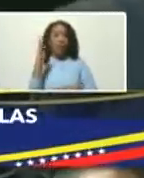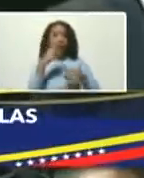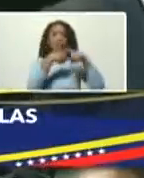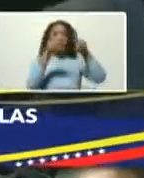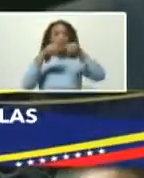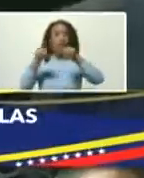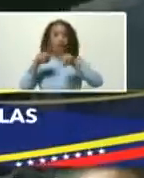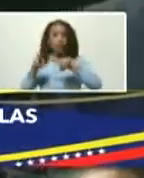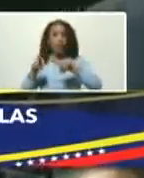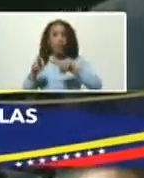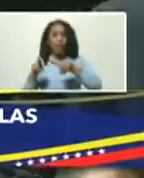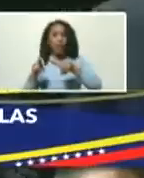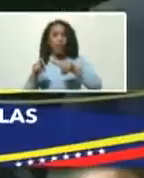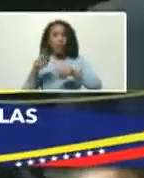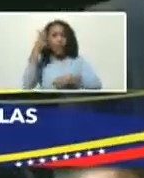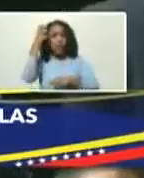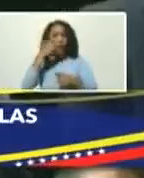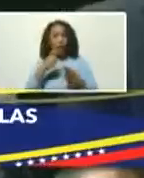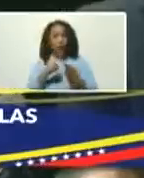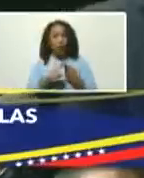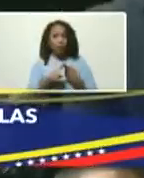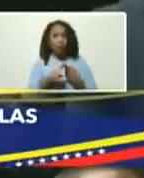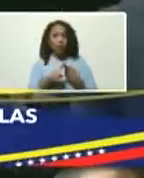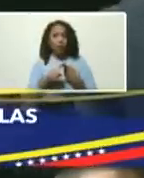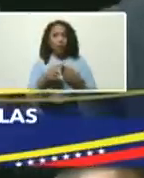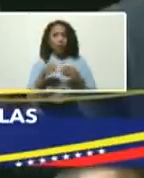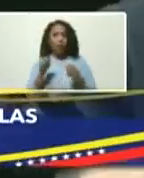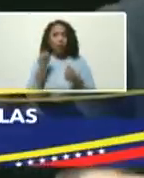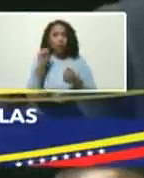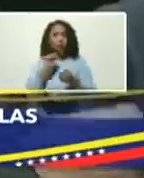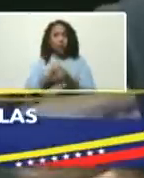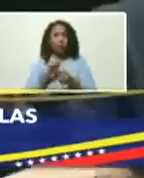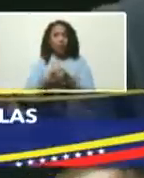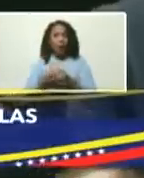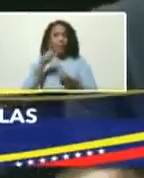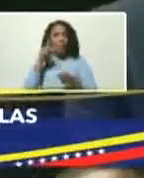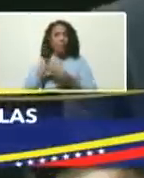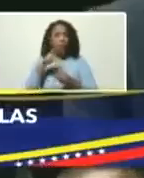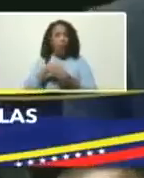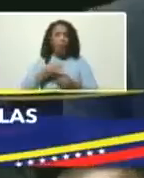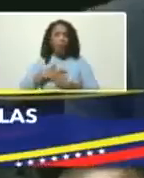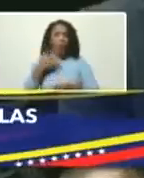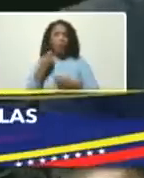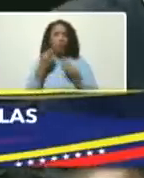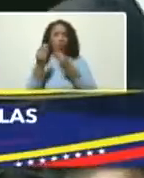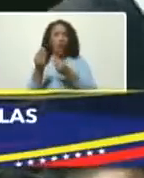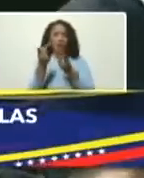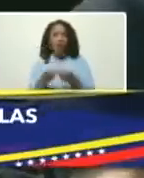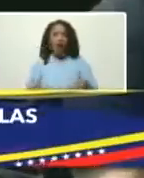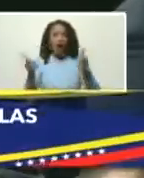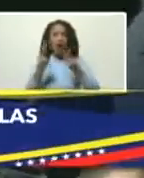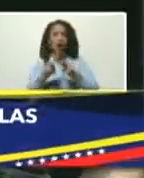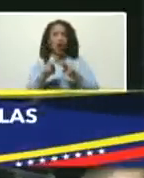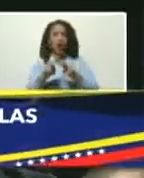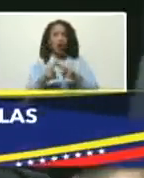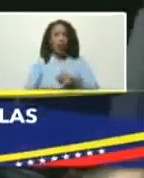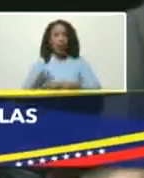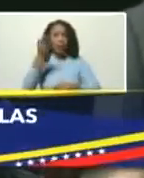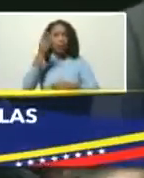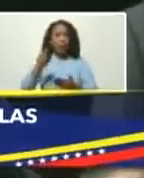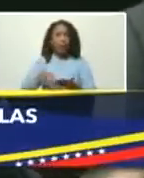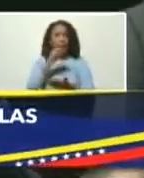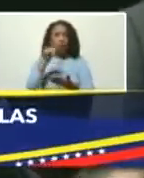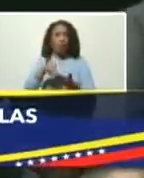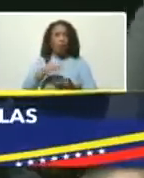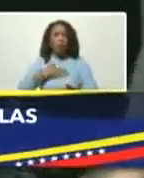del hierro del aluminio también del petróleo que podemos darle valor agregado nacional que